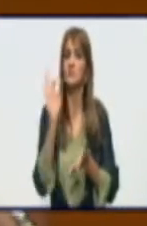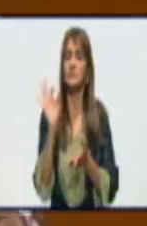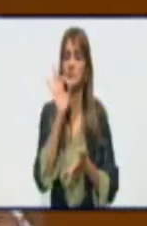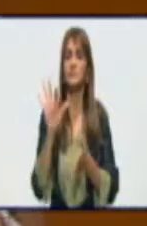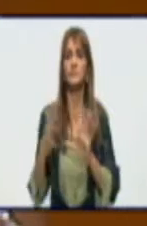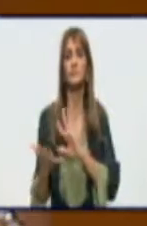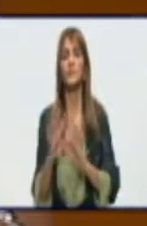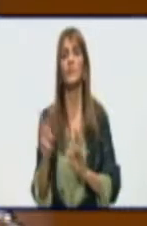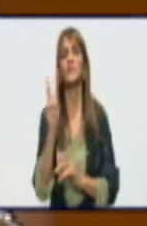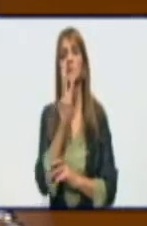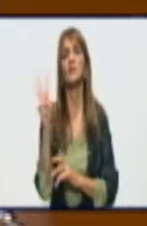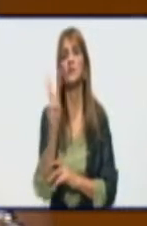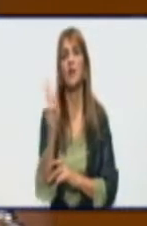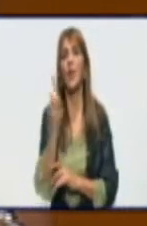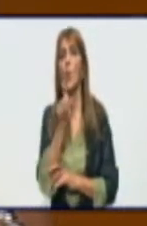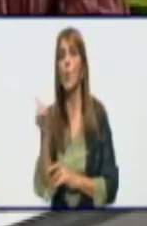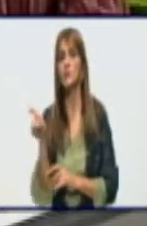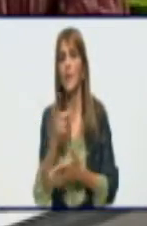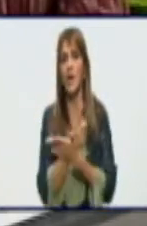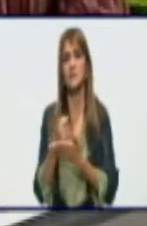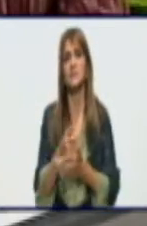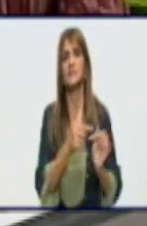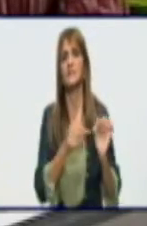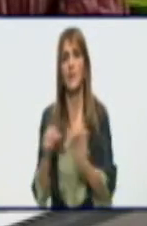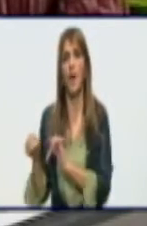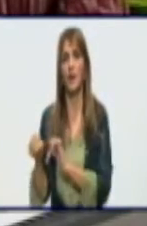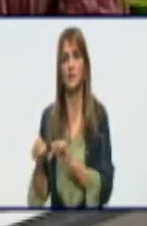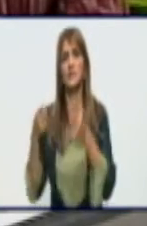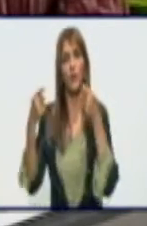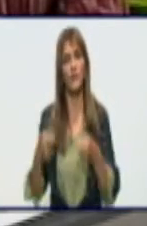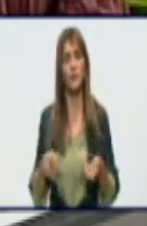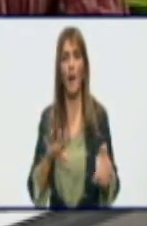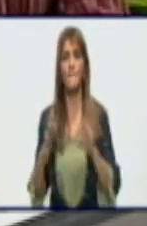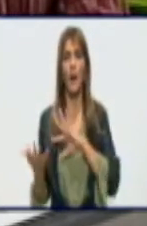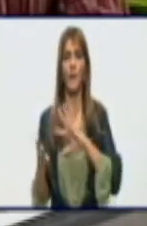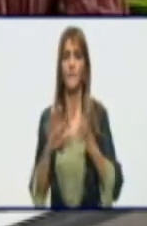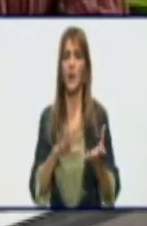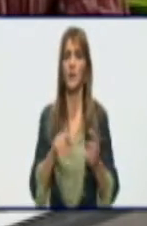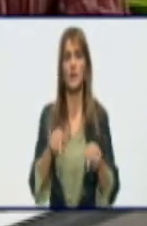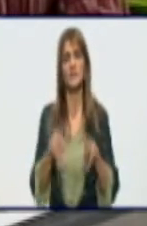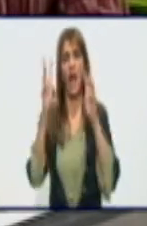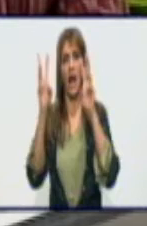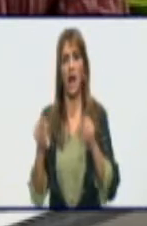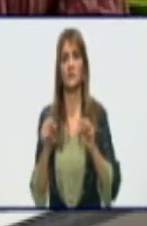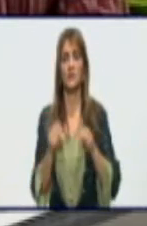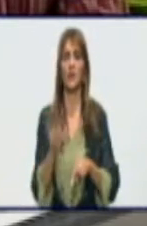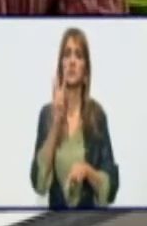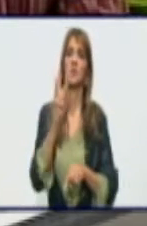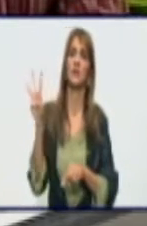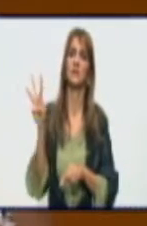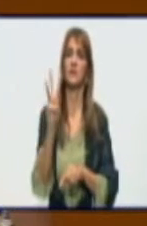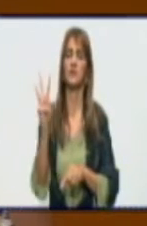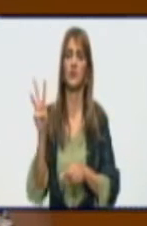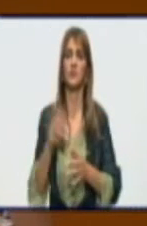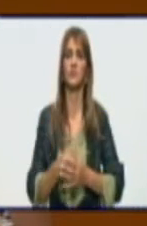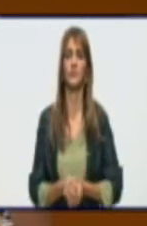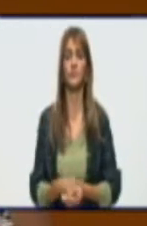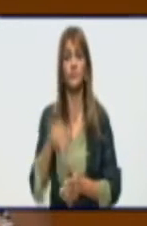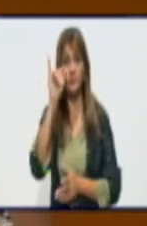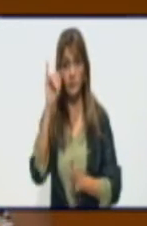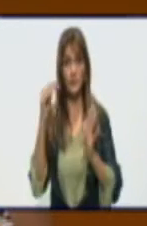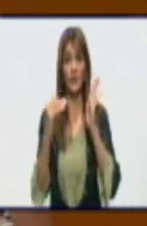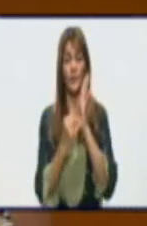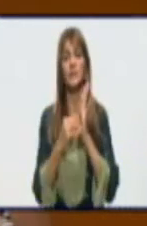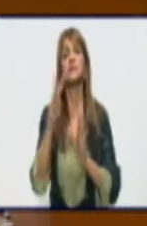33 en la última semana. Cada día se pueden, o sea, se confirman aproximadamente 10. Ya acumulamos en general 6.300 casos